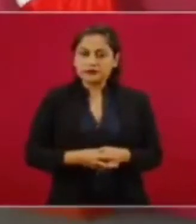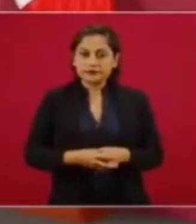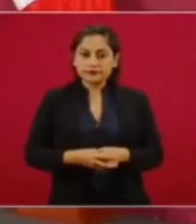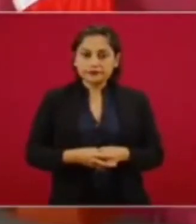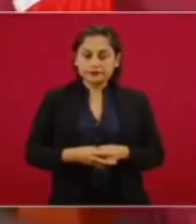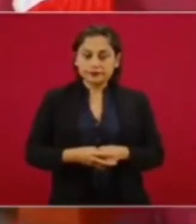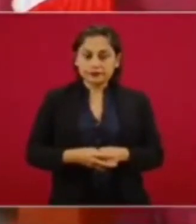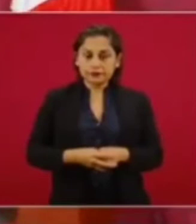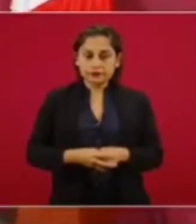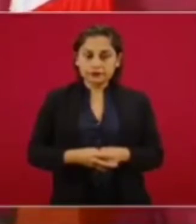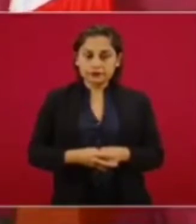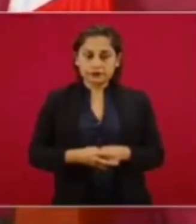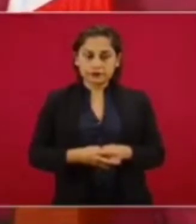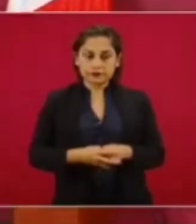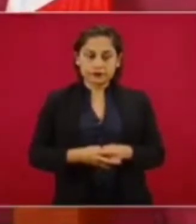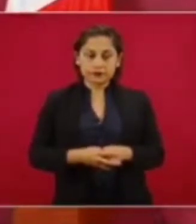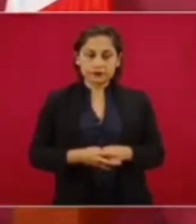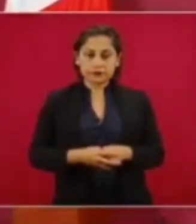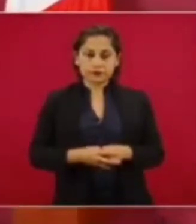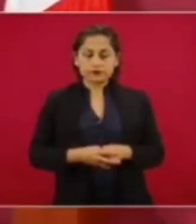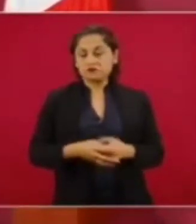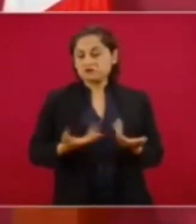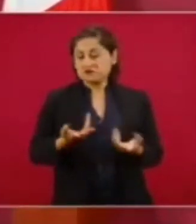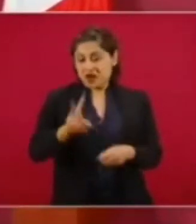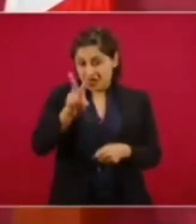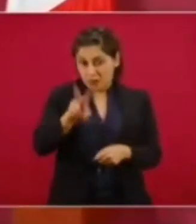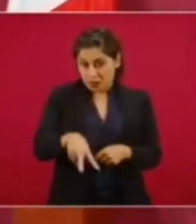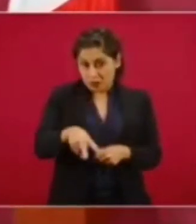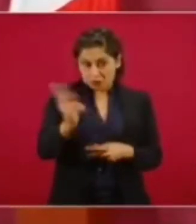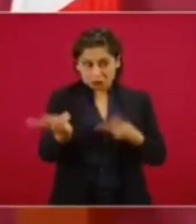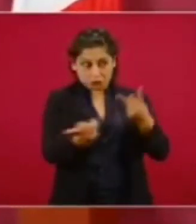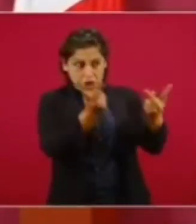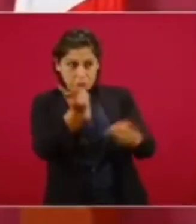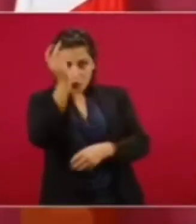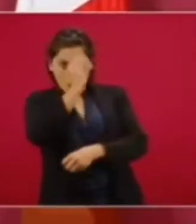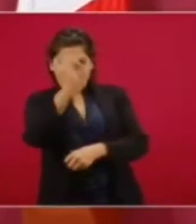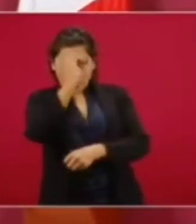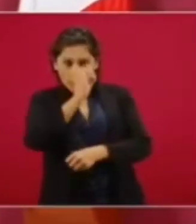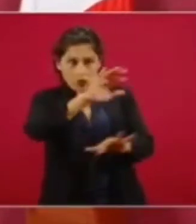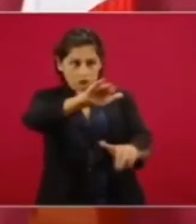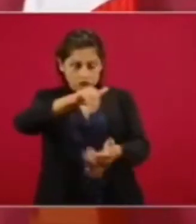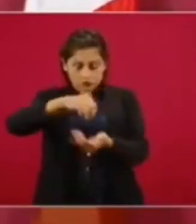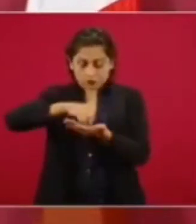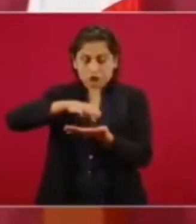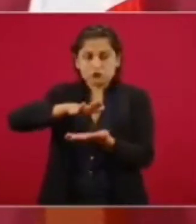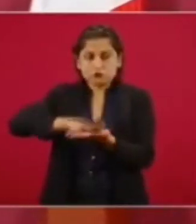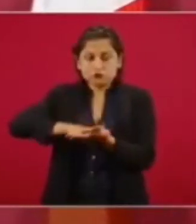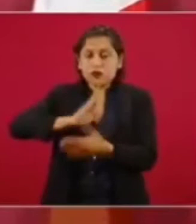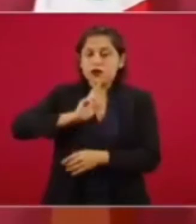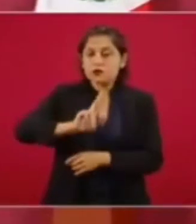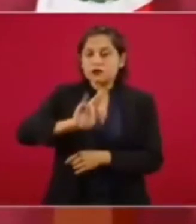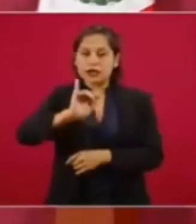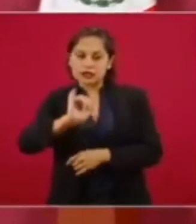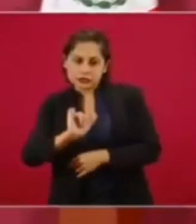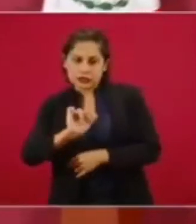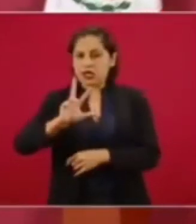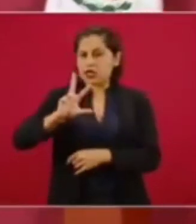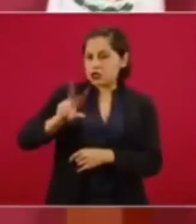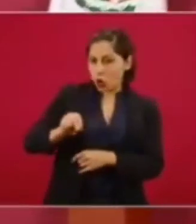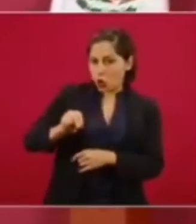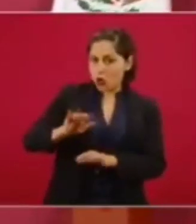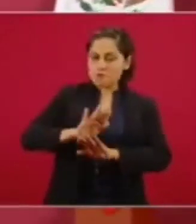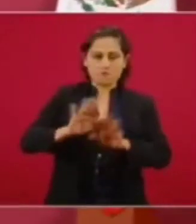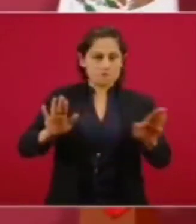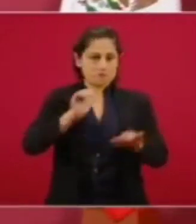es sí o no, ya la gente va a